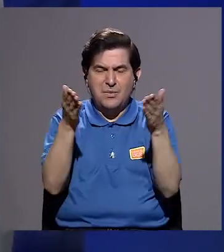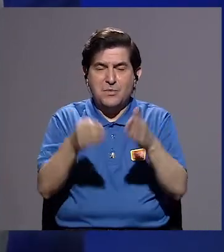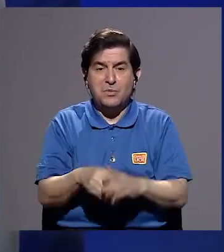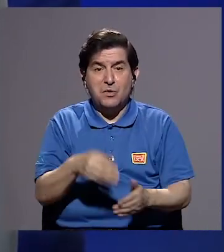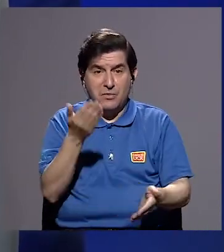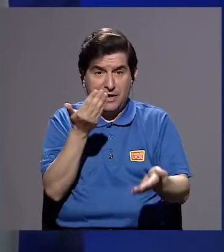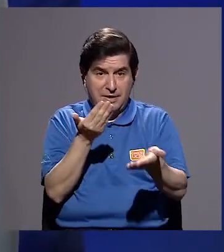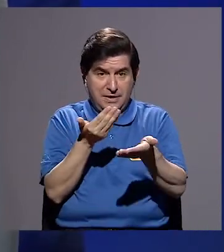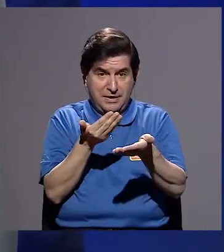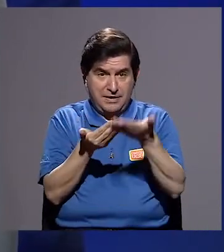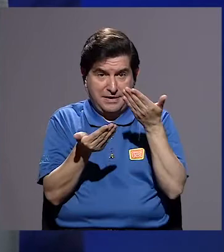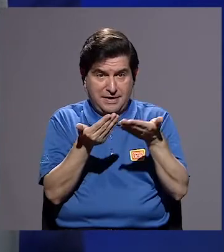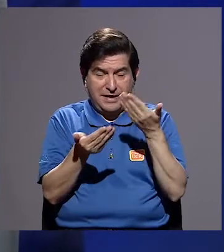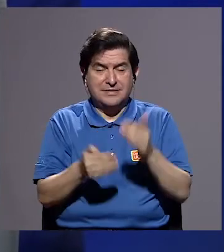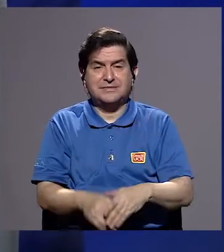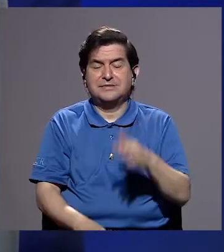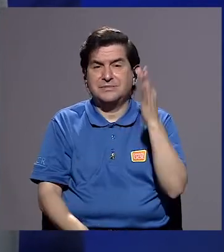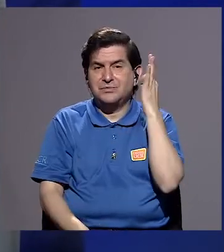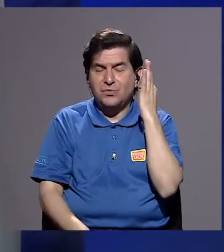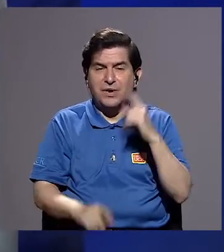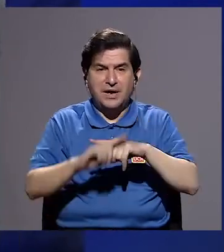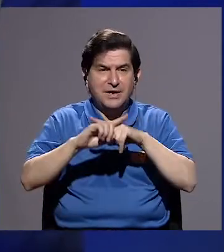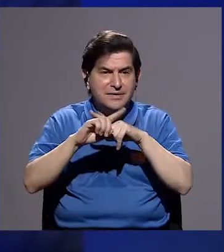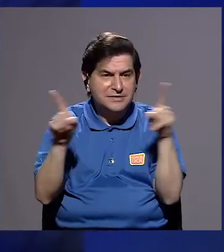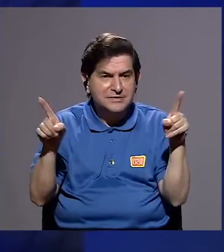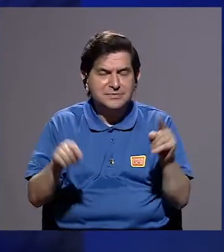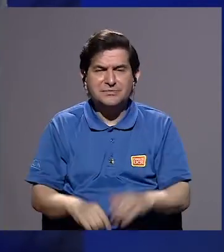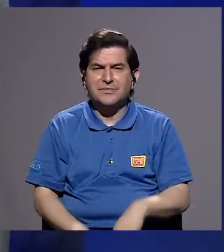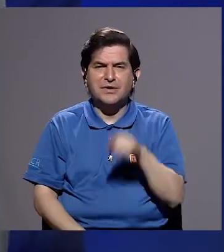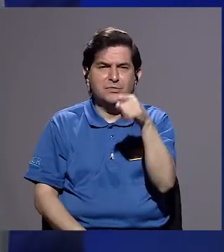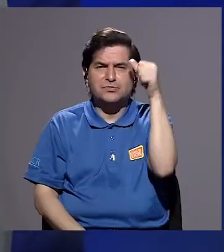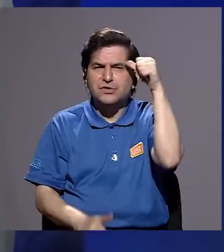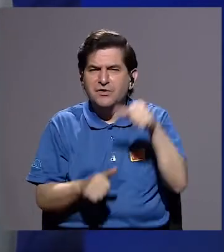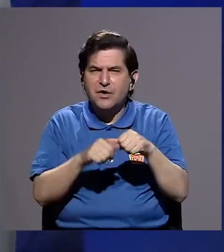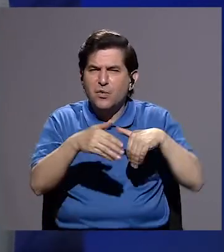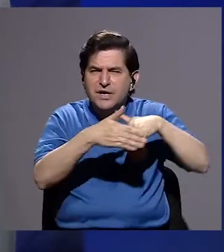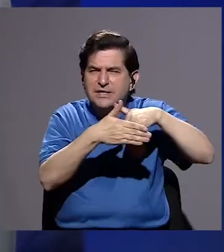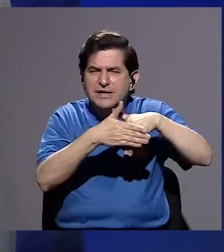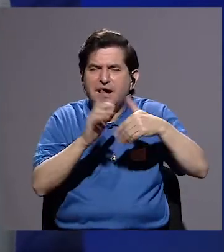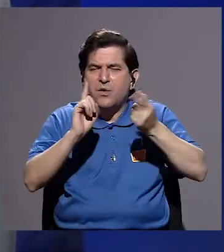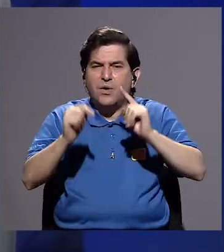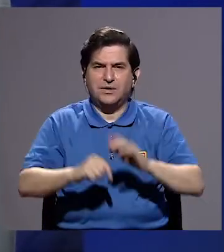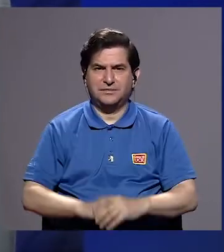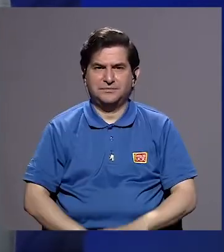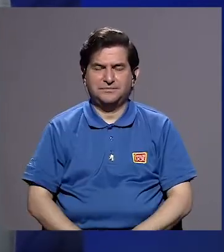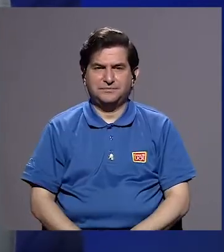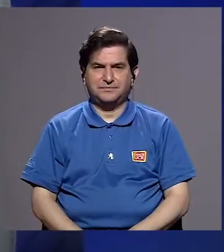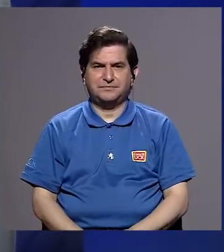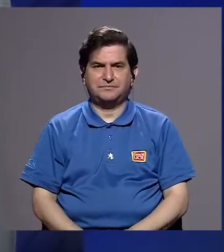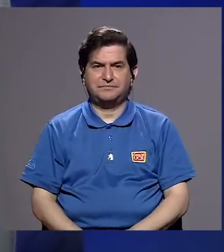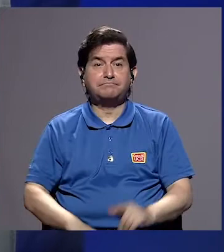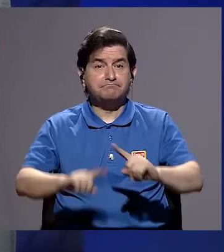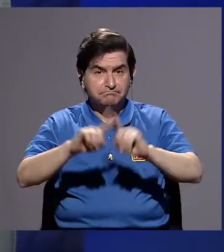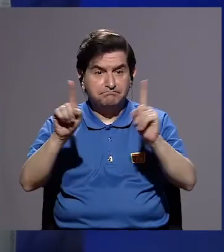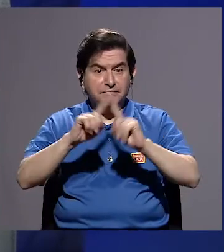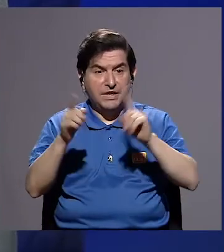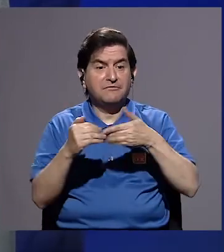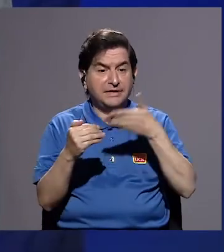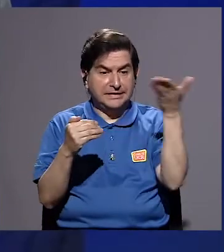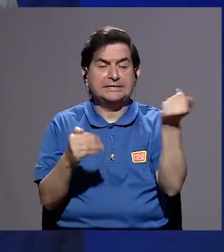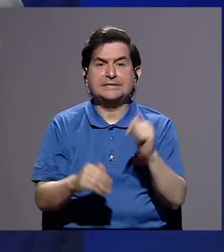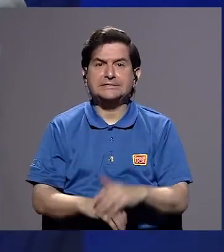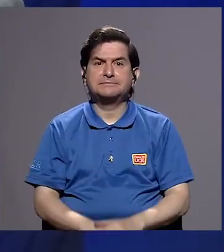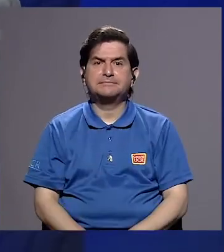promovidas por mujeres fueron obstaculizadas? Que usted recuerde. Bueno, yo recuerdo que varios